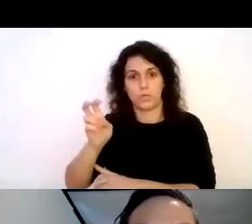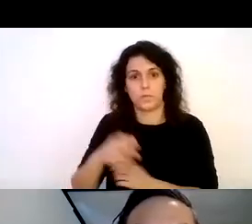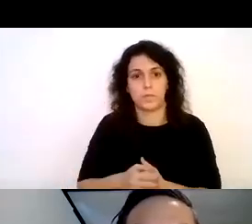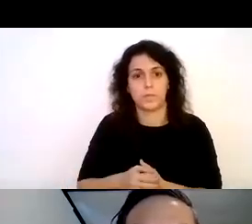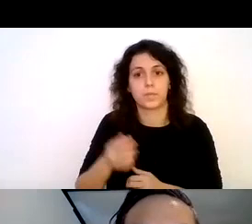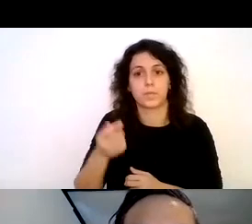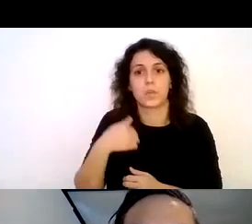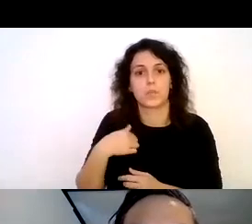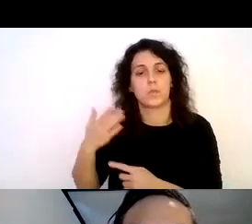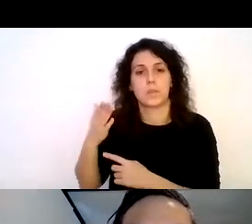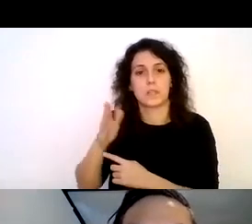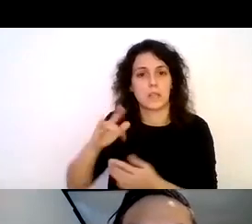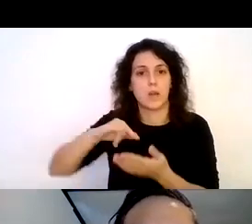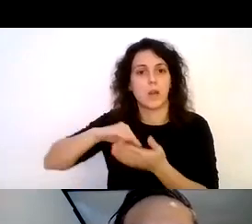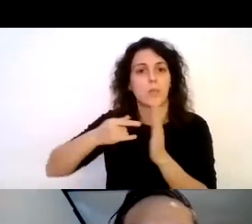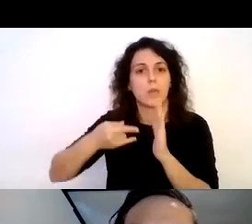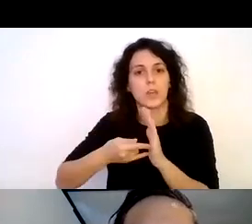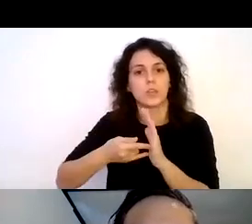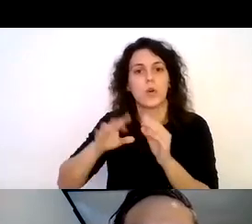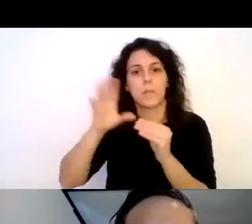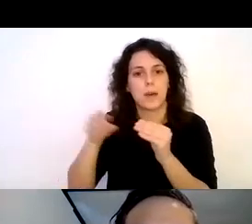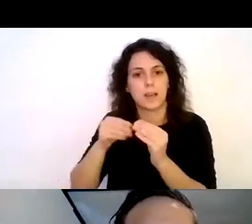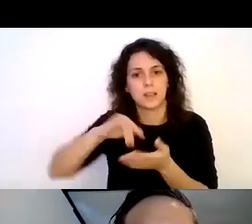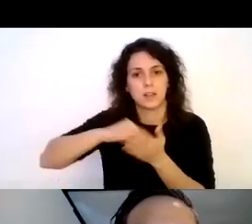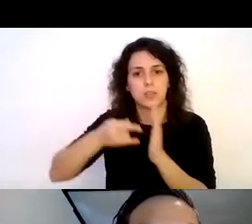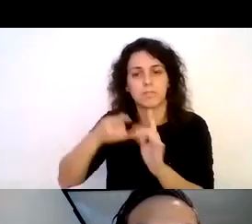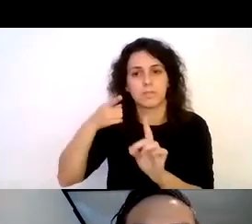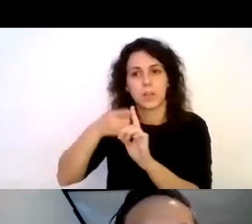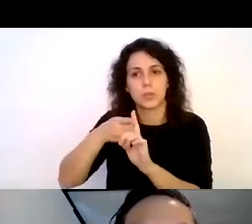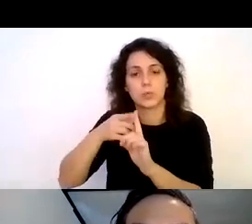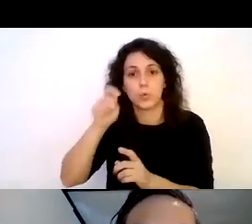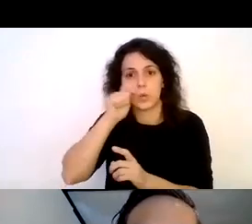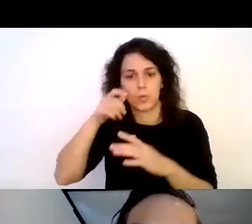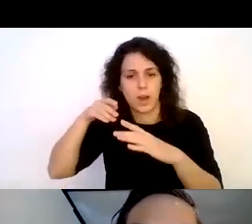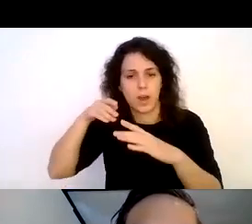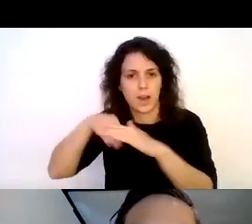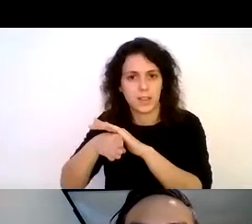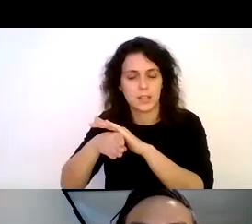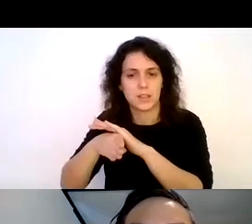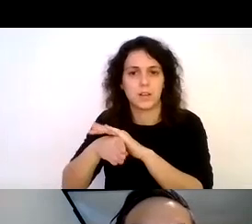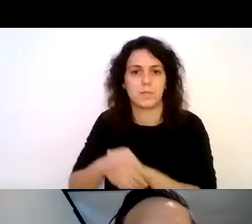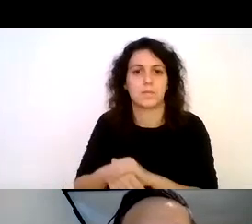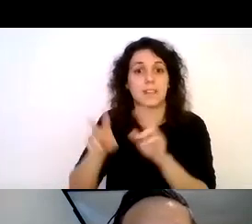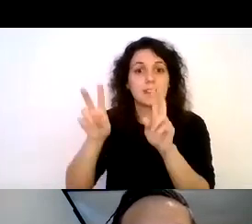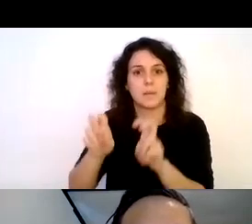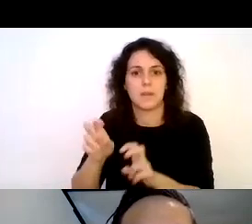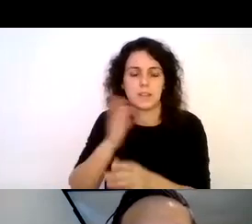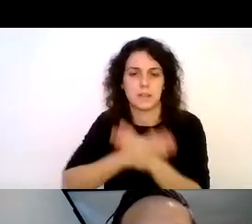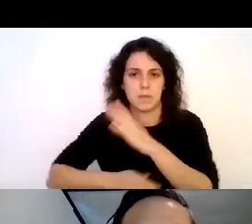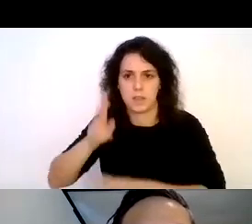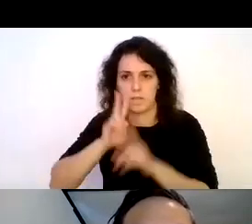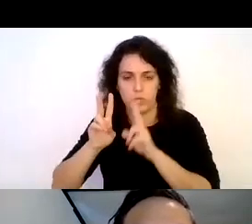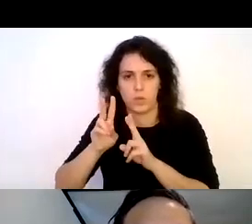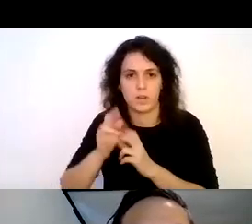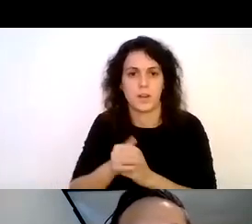postulé el proyecto paquete tecnológico para la industria del turismo accesible segmento discapacidad visual en que buscaba poder